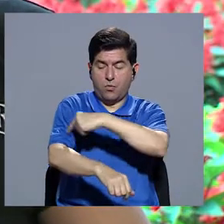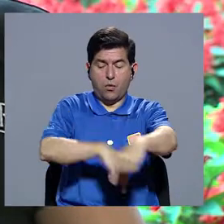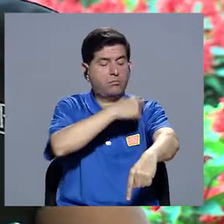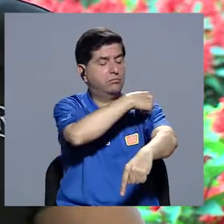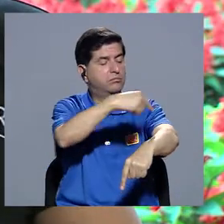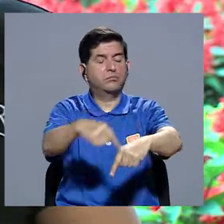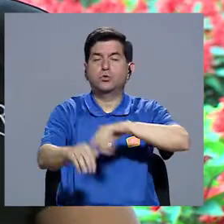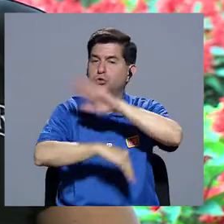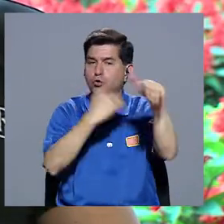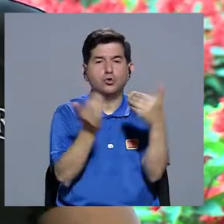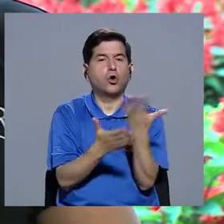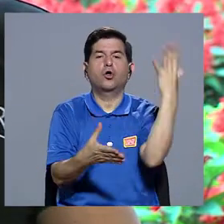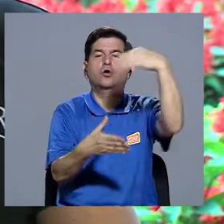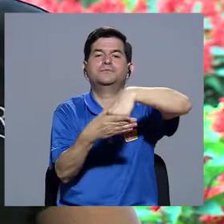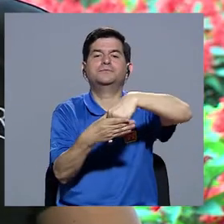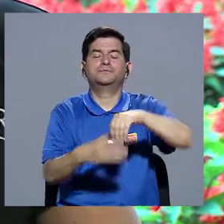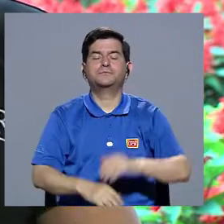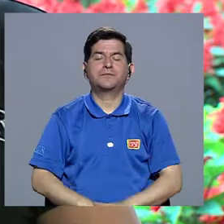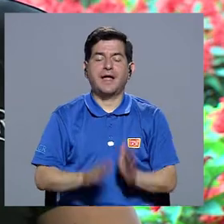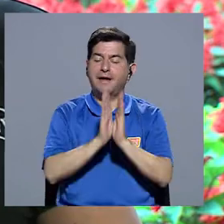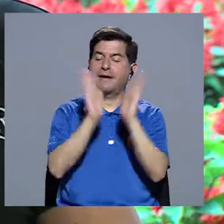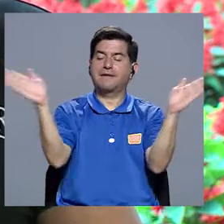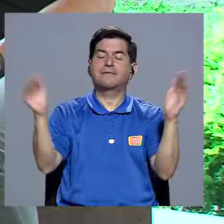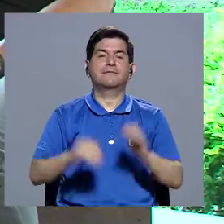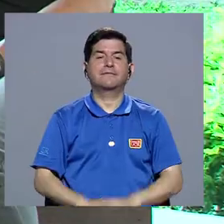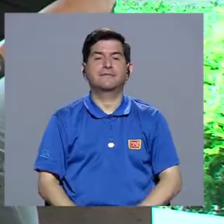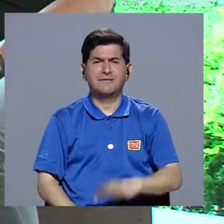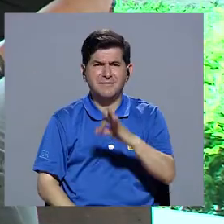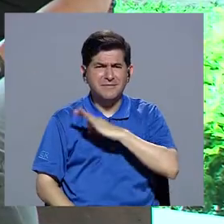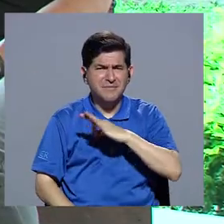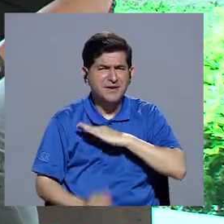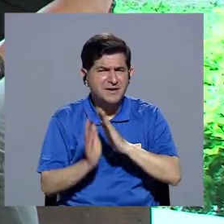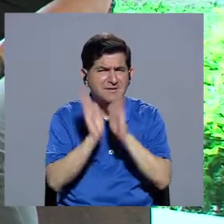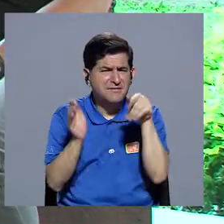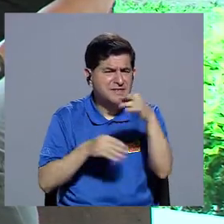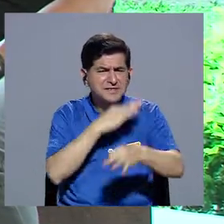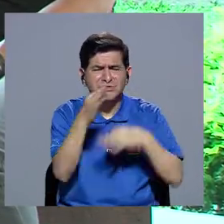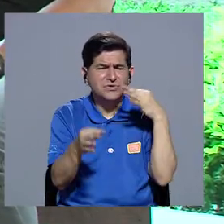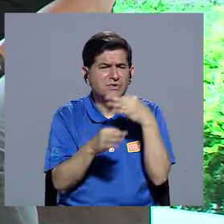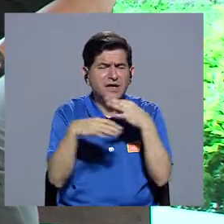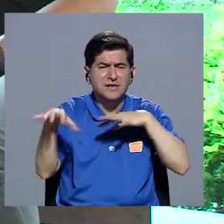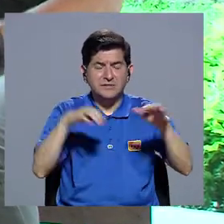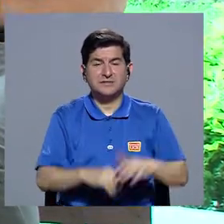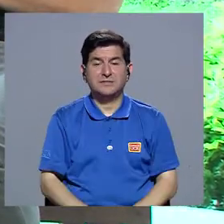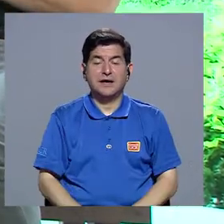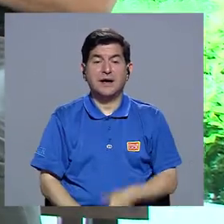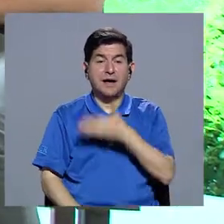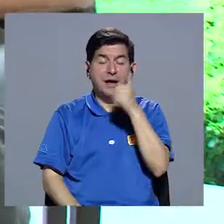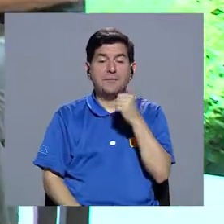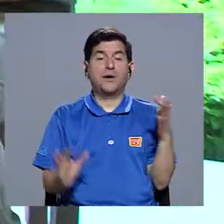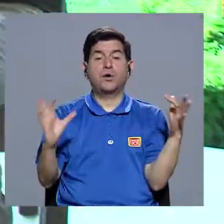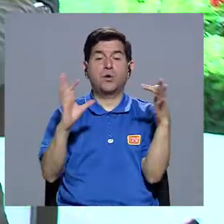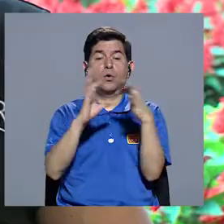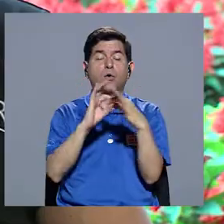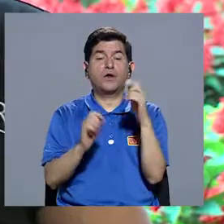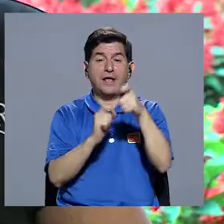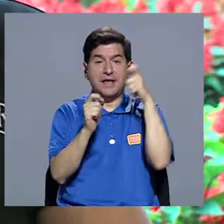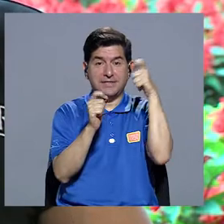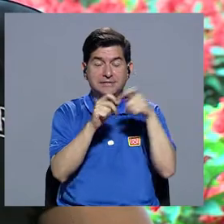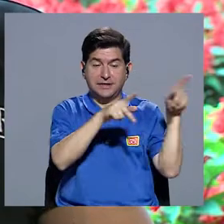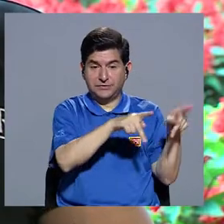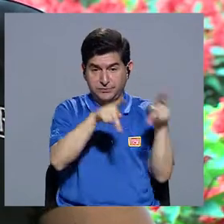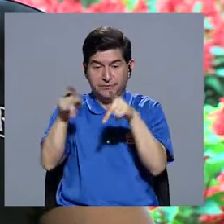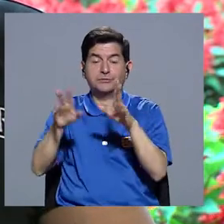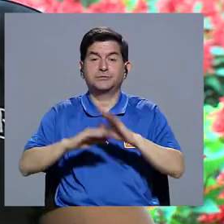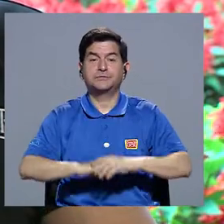Se puede trabajar todo de manera general. Ok, los beneficios, digamos, en general de estos ejercicios. Estaría mejorando la coordinación en específico de las